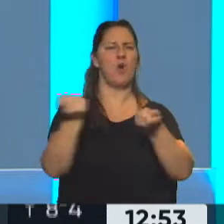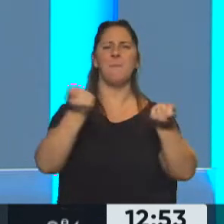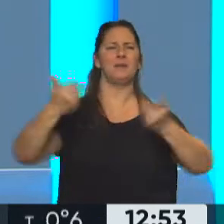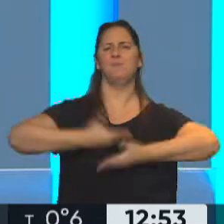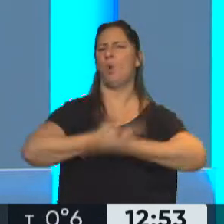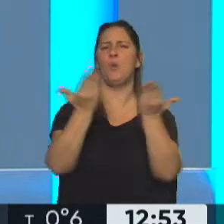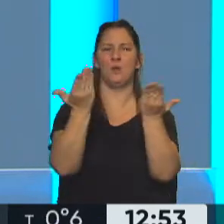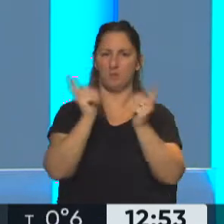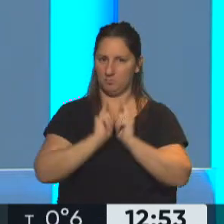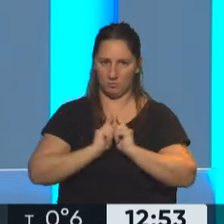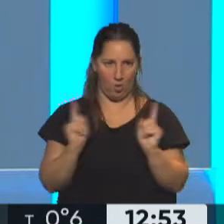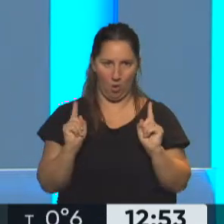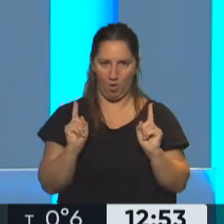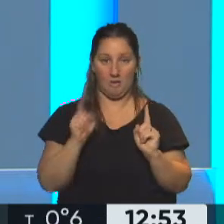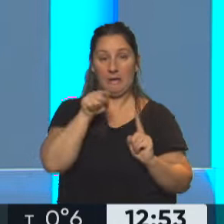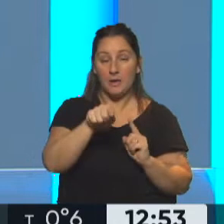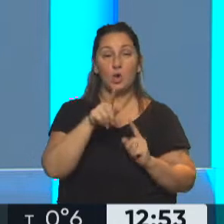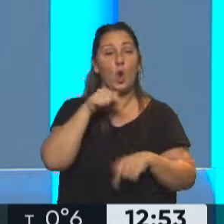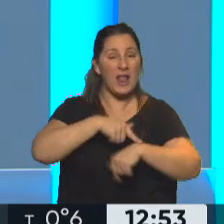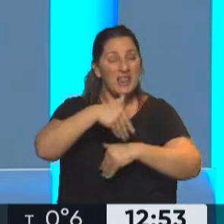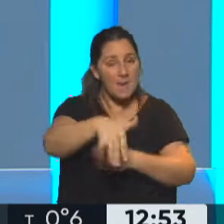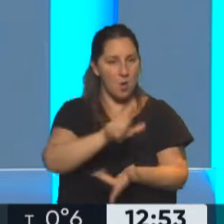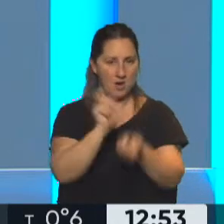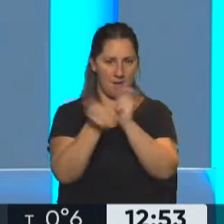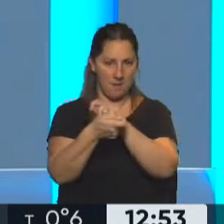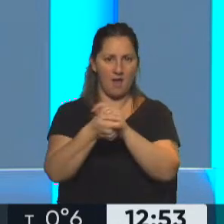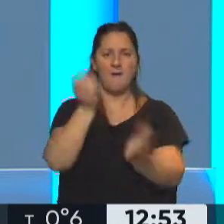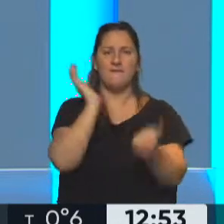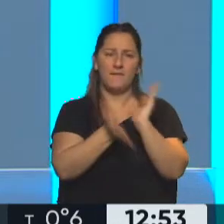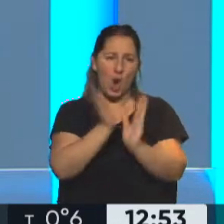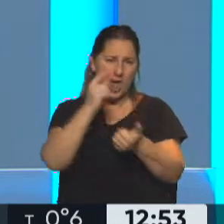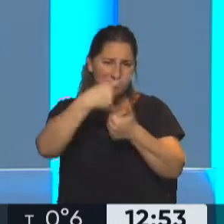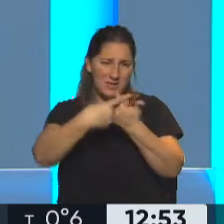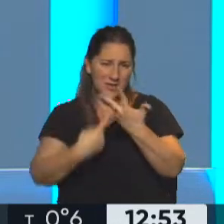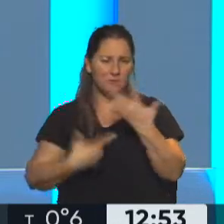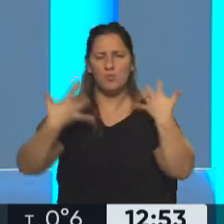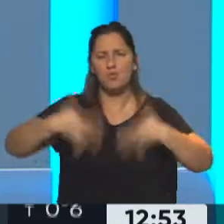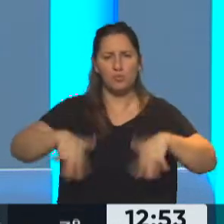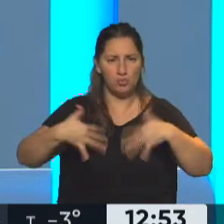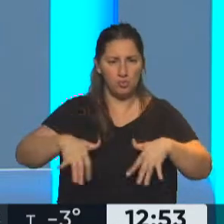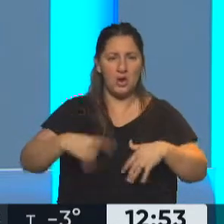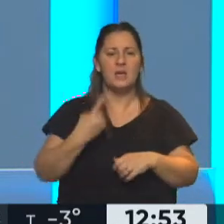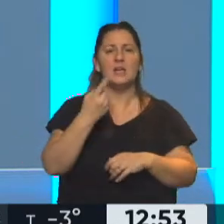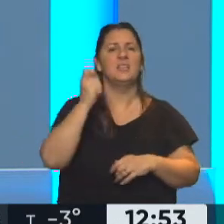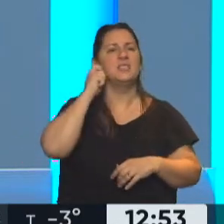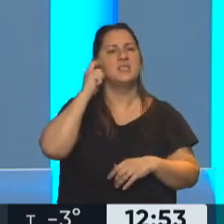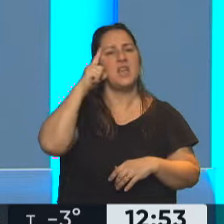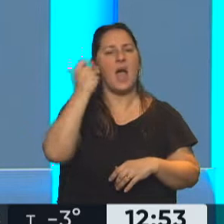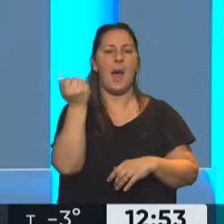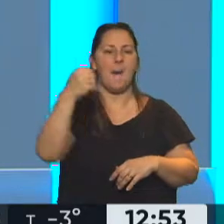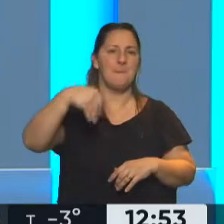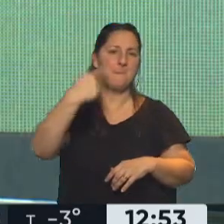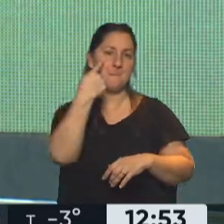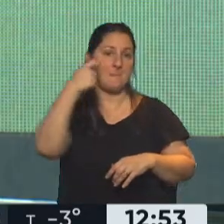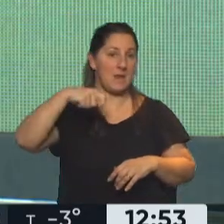mundo y no es así, esto es una cosa que habrá que ir revirtiendo, pero hablando de los tipos de violencia, que vos decías, bueno, hay muchas. Una es el jaming también, ¿no?